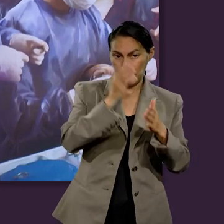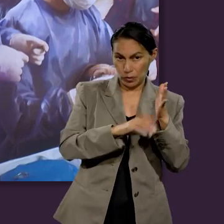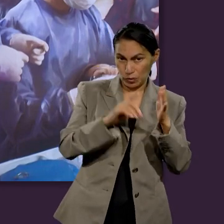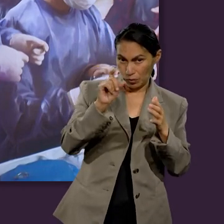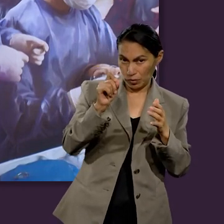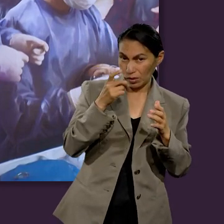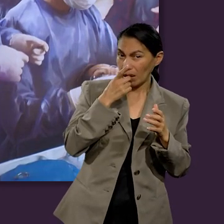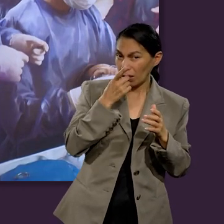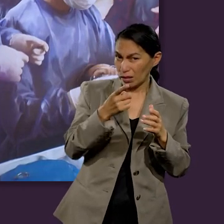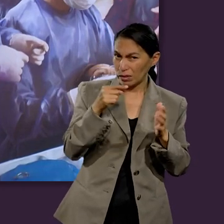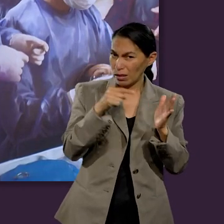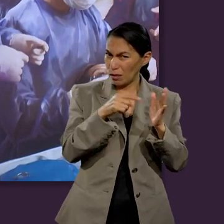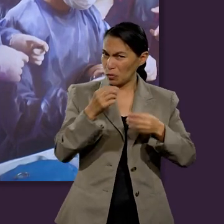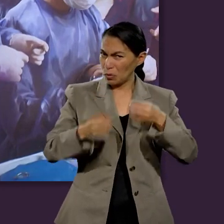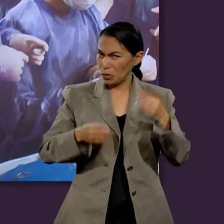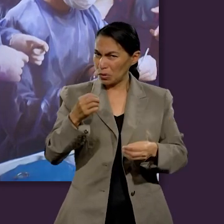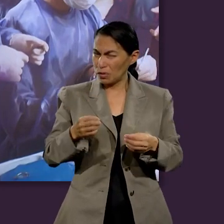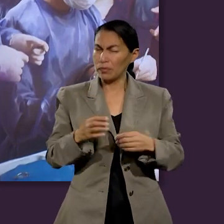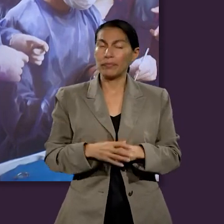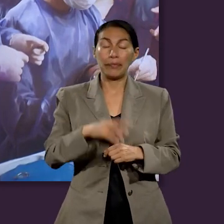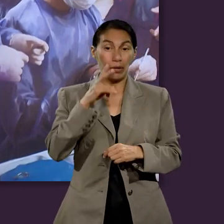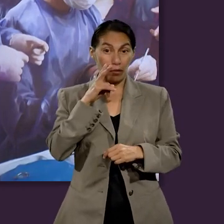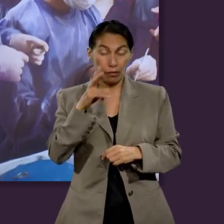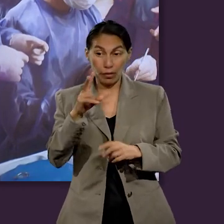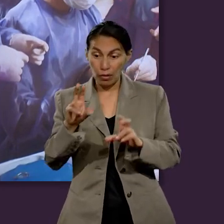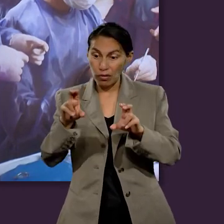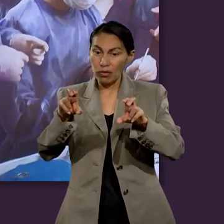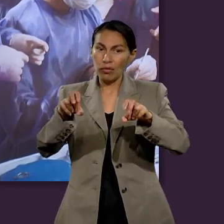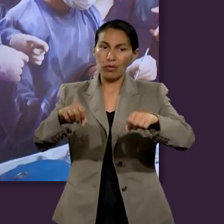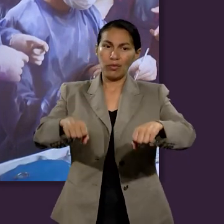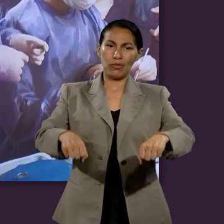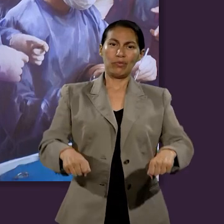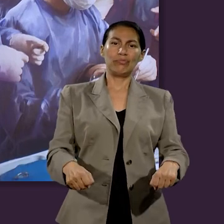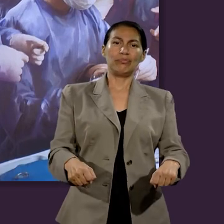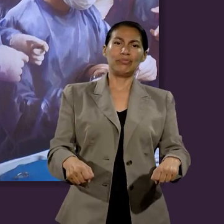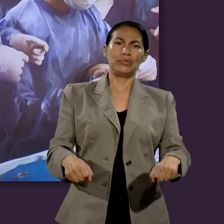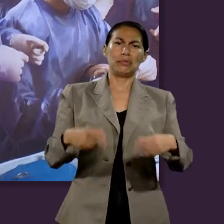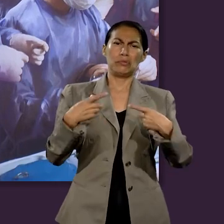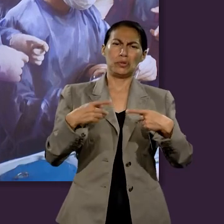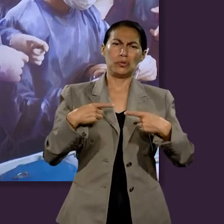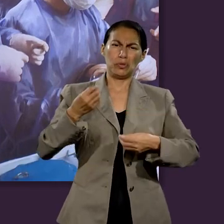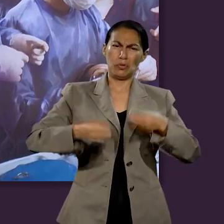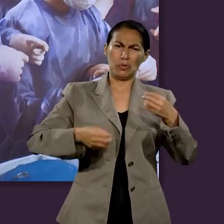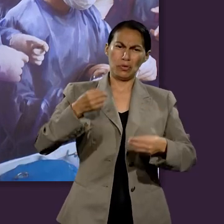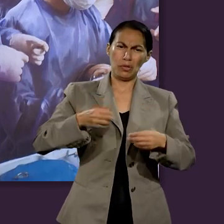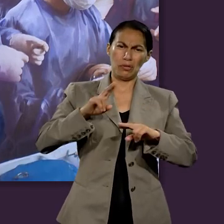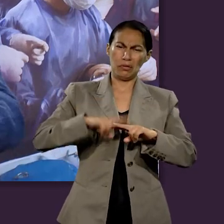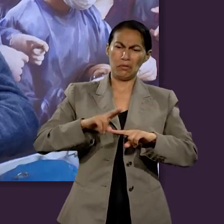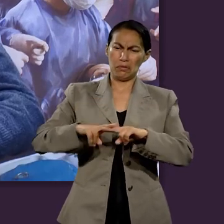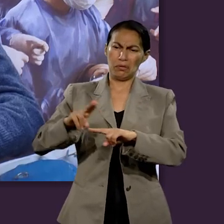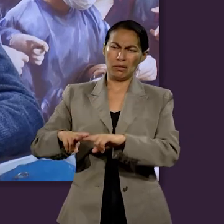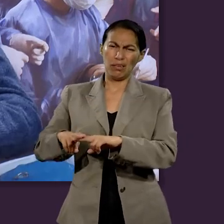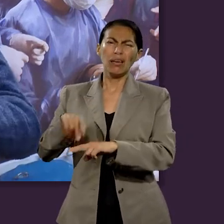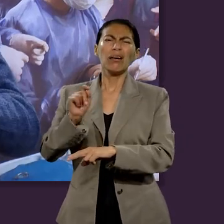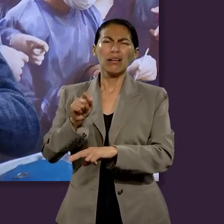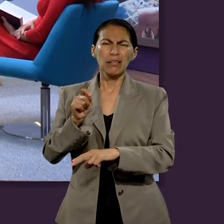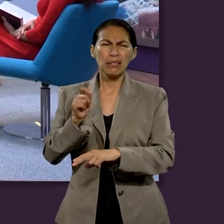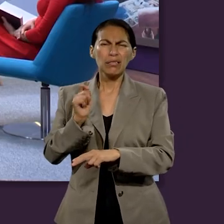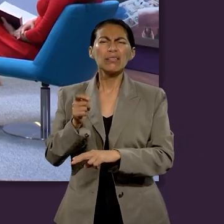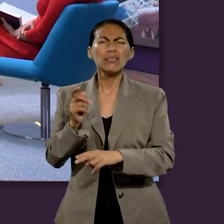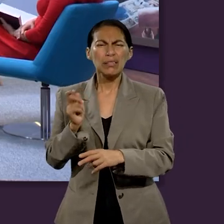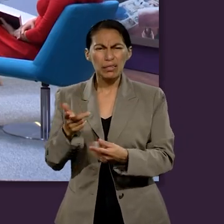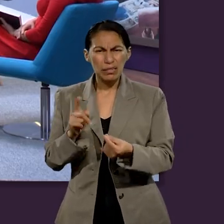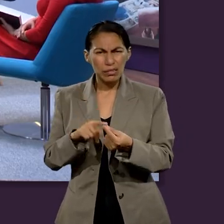aparece que vi tronos y se sentaron sobre ellos los que recibieron facultad de juzgar. ¿Quiénes son los que reciben esta